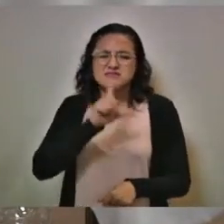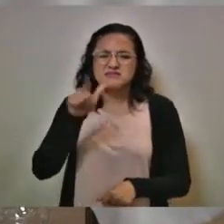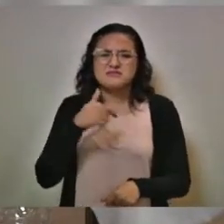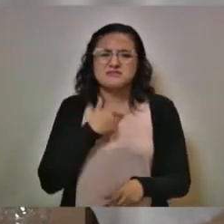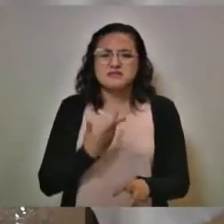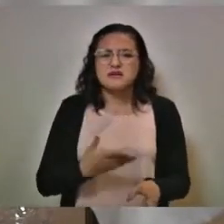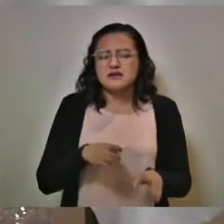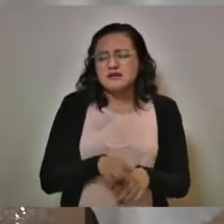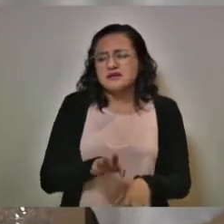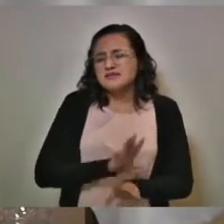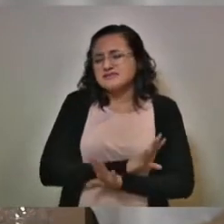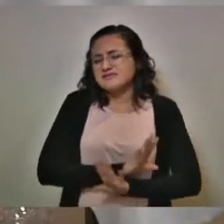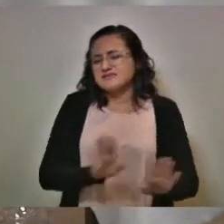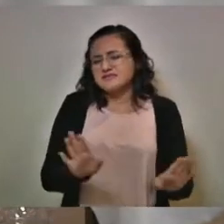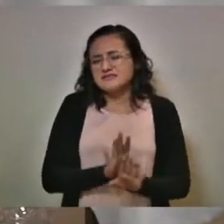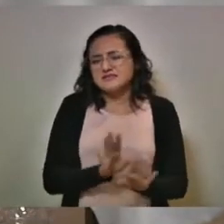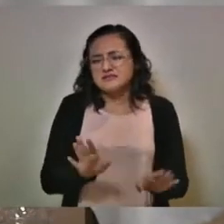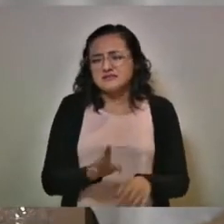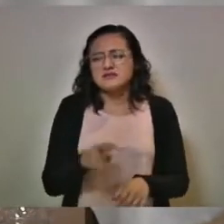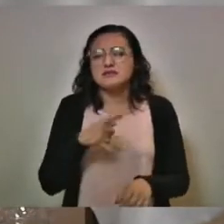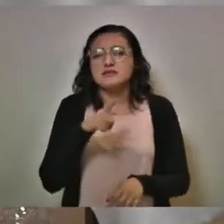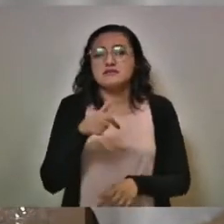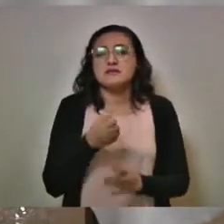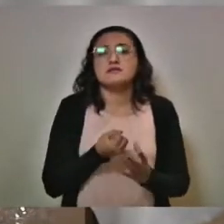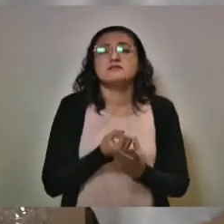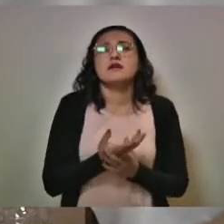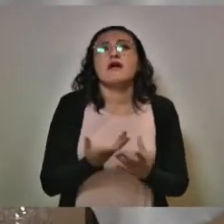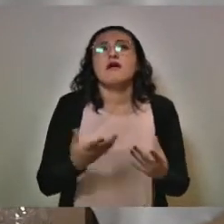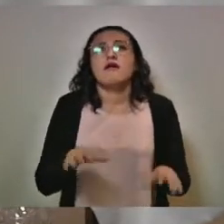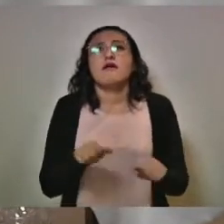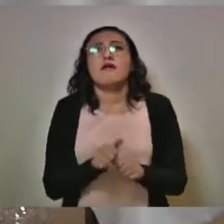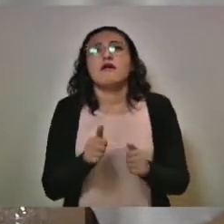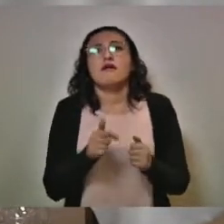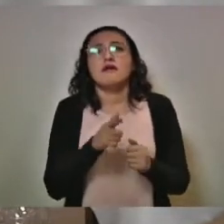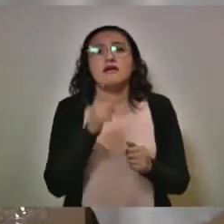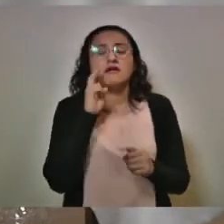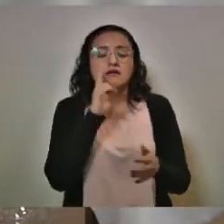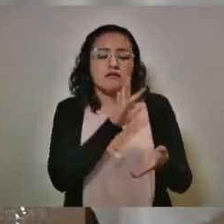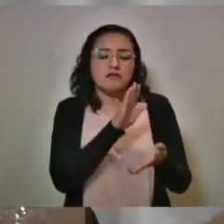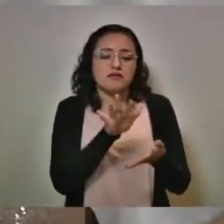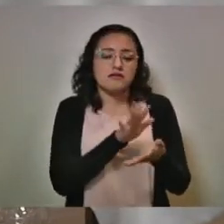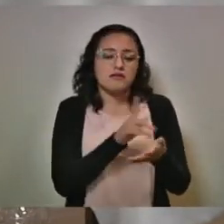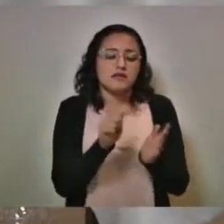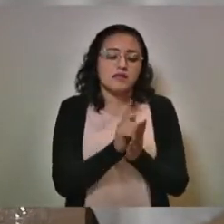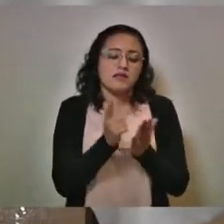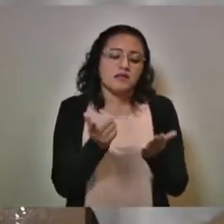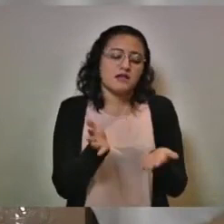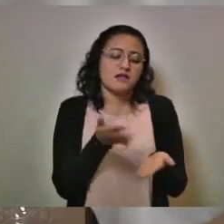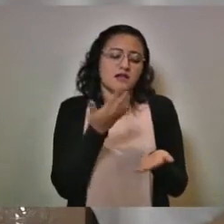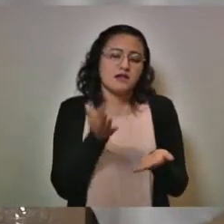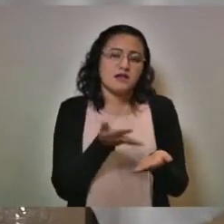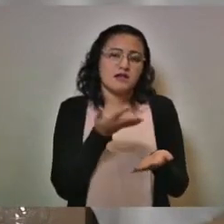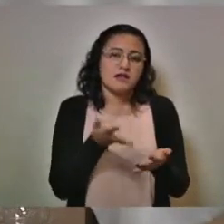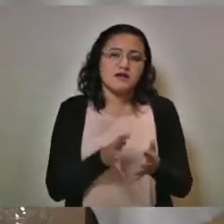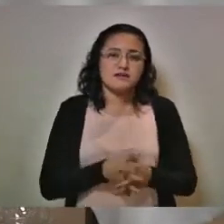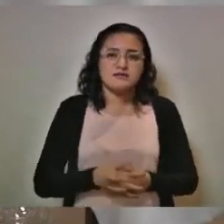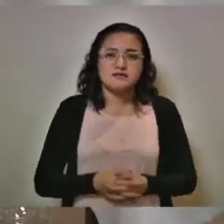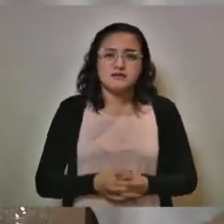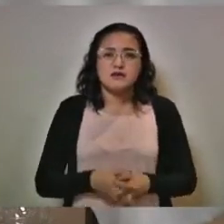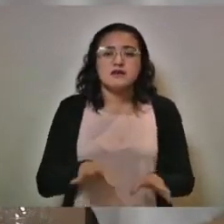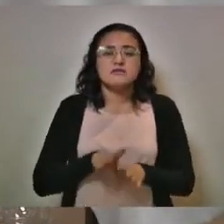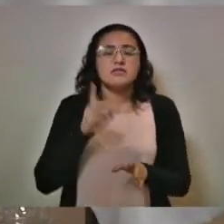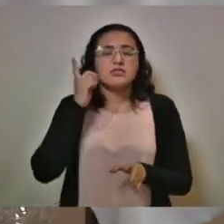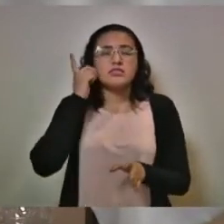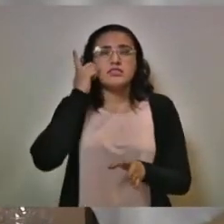cerrar el día salen en una imagen leyendo un libro de